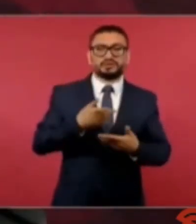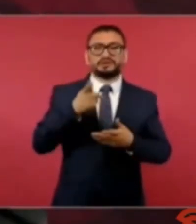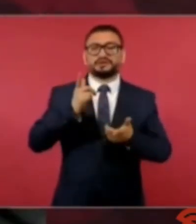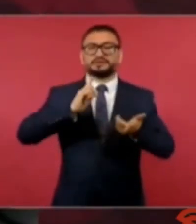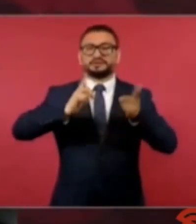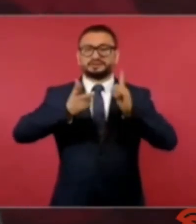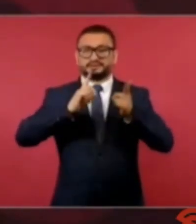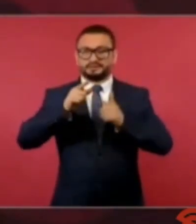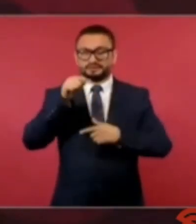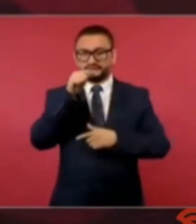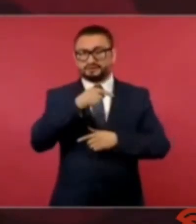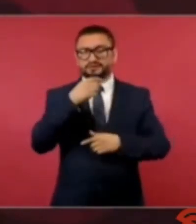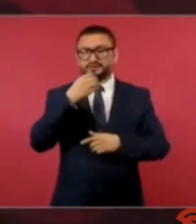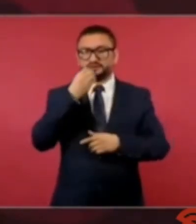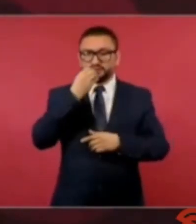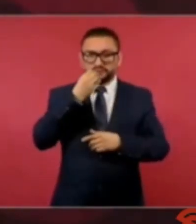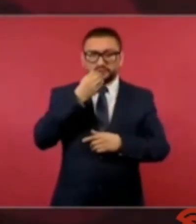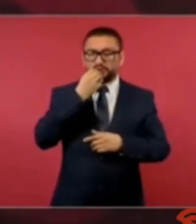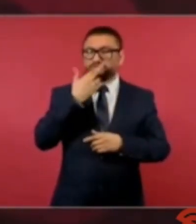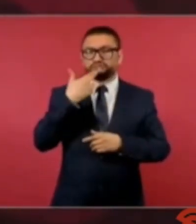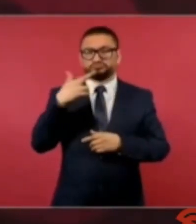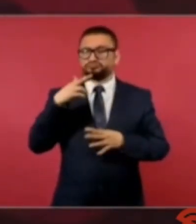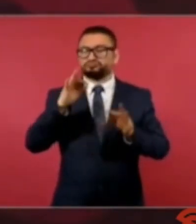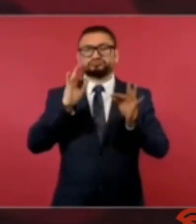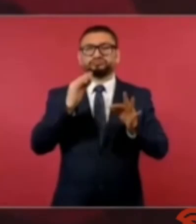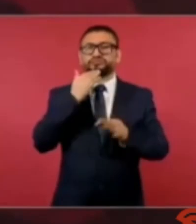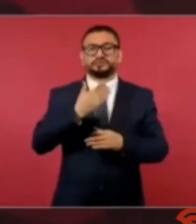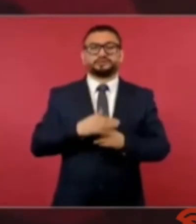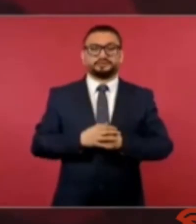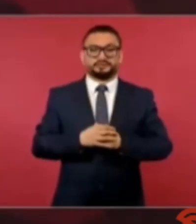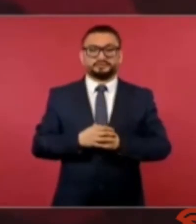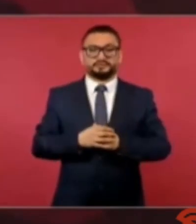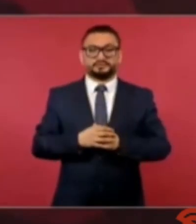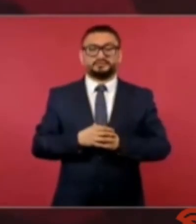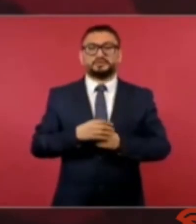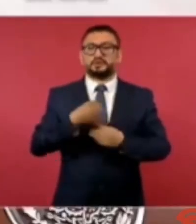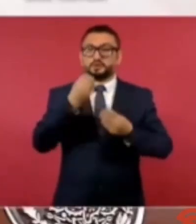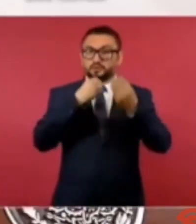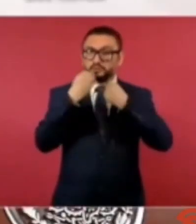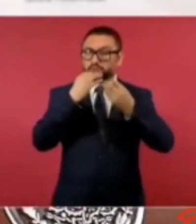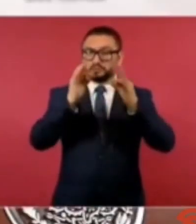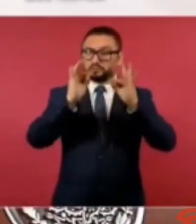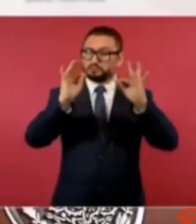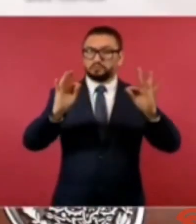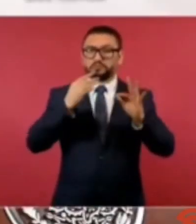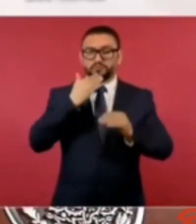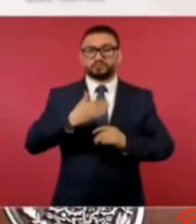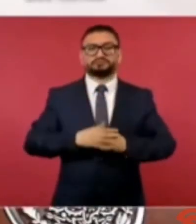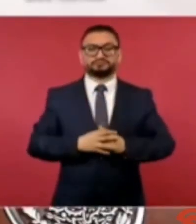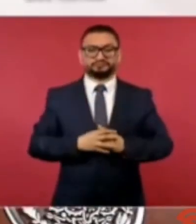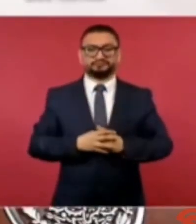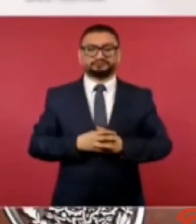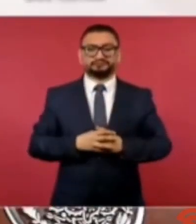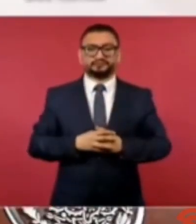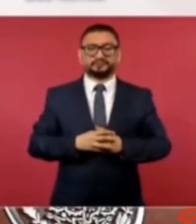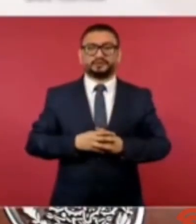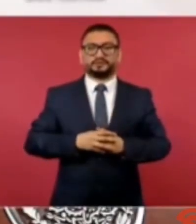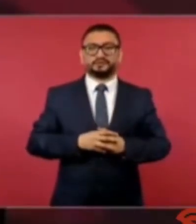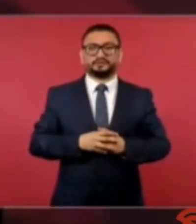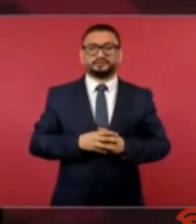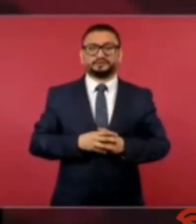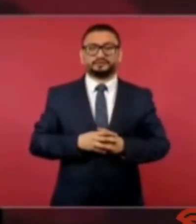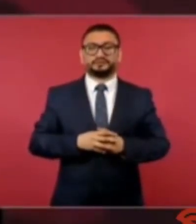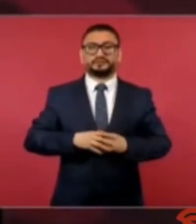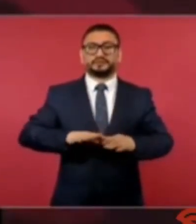muy bueno de muy buena comida y le pusieron